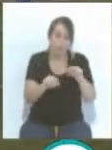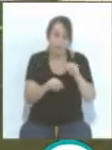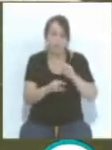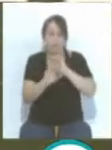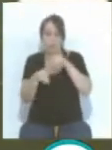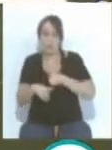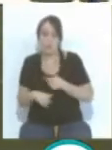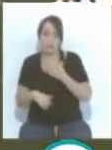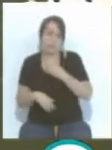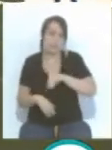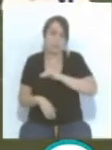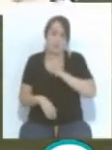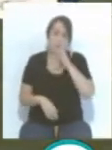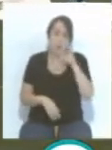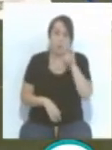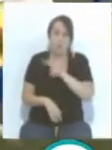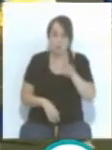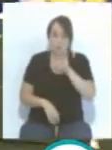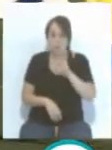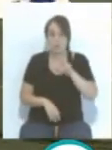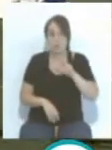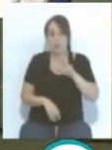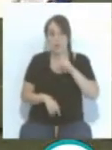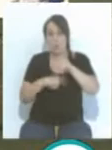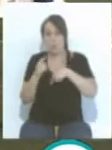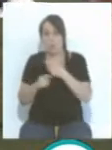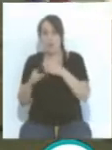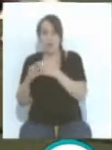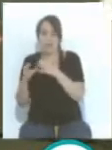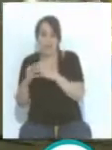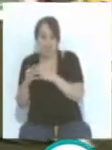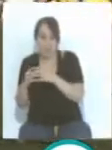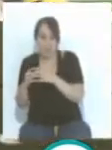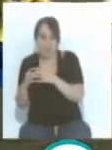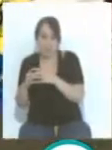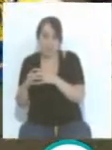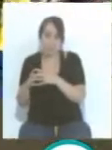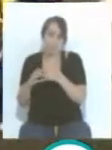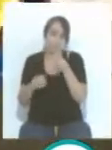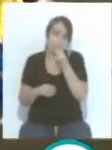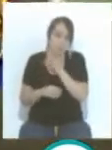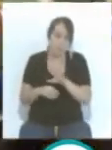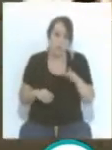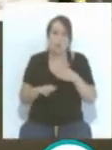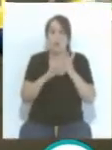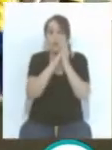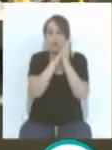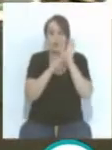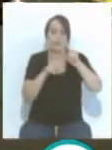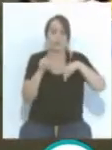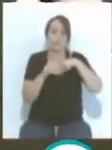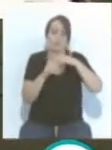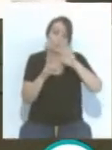Alcorcón, que es el día 2 y el 4 es el del Granada, vayan a pernoctar ese día para pasen un día allá